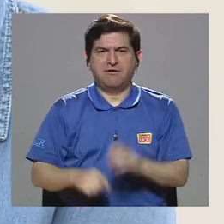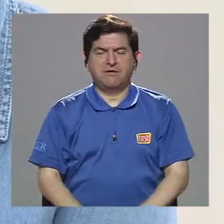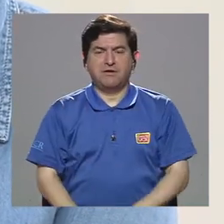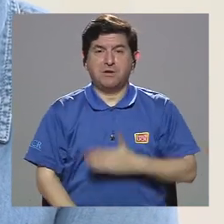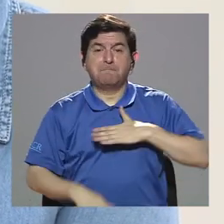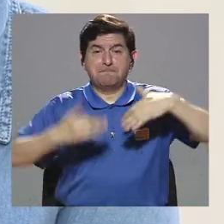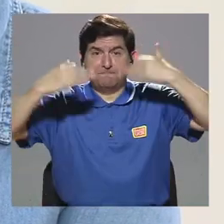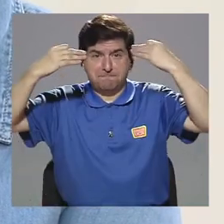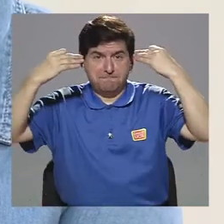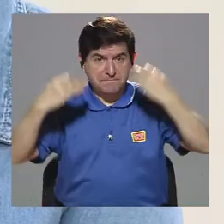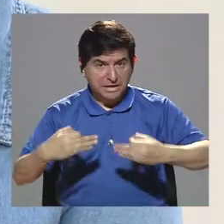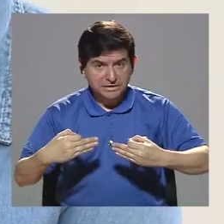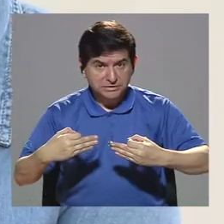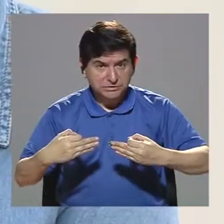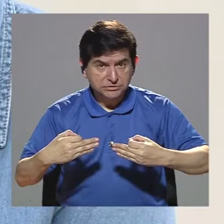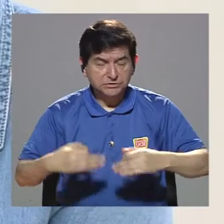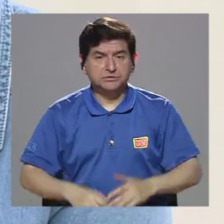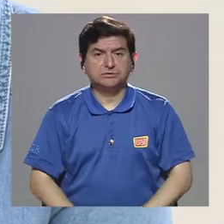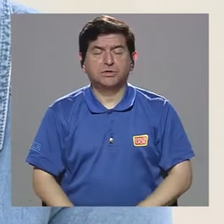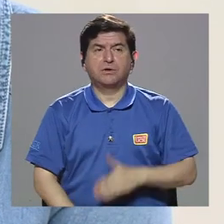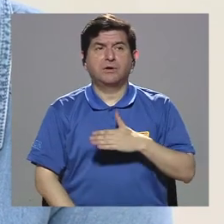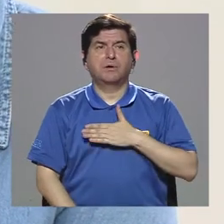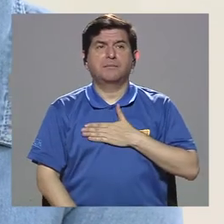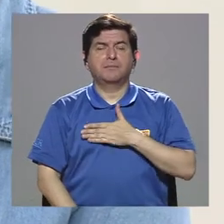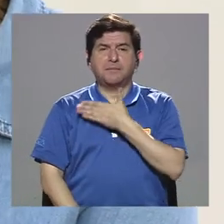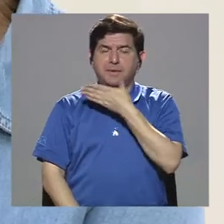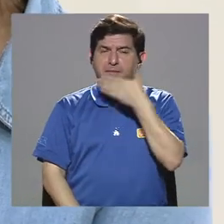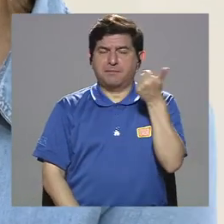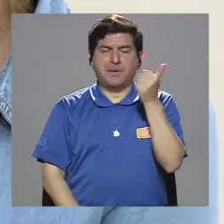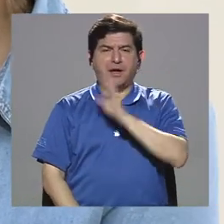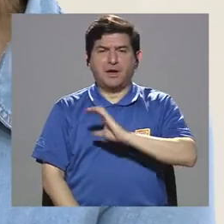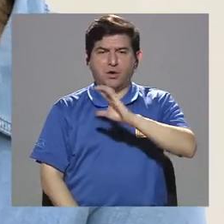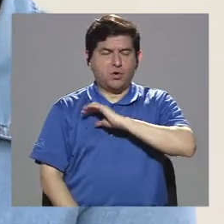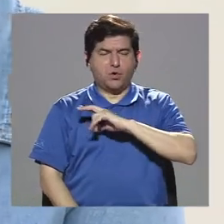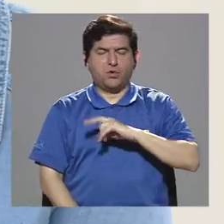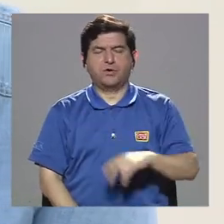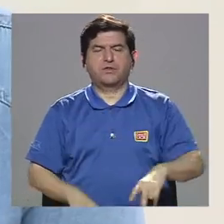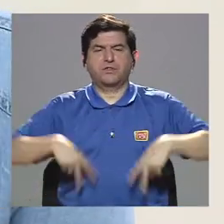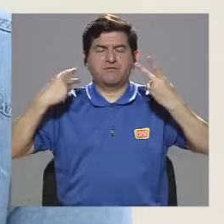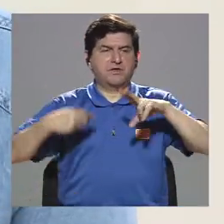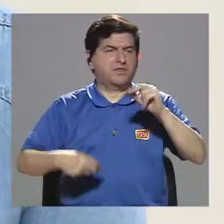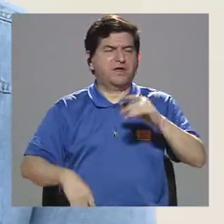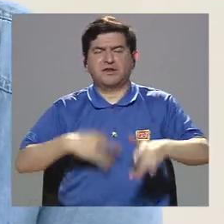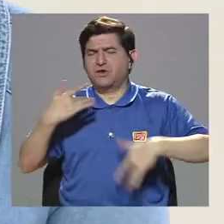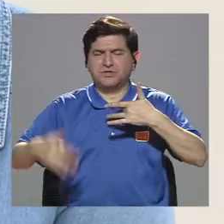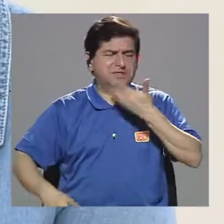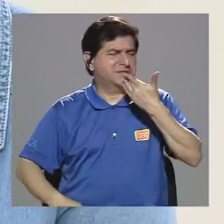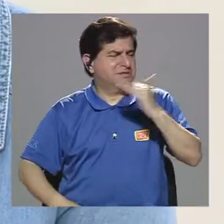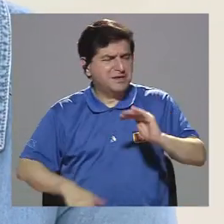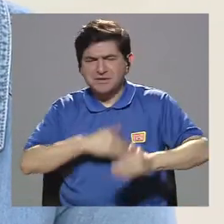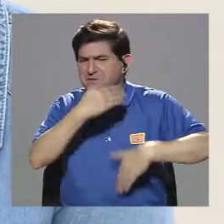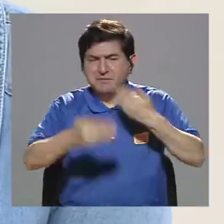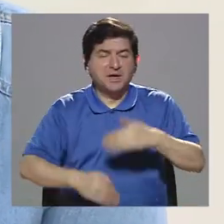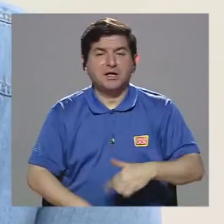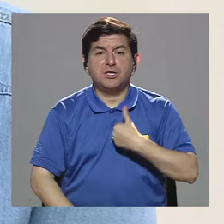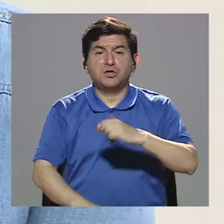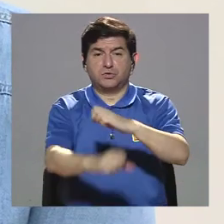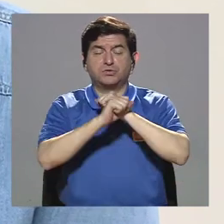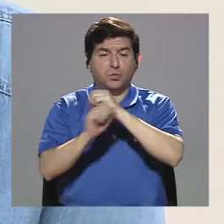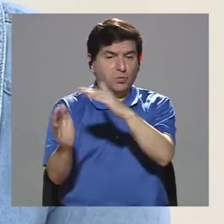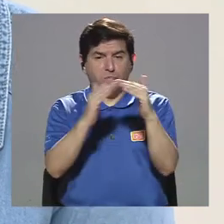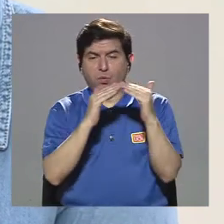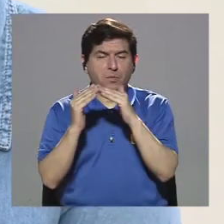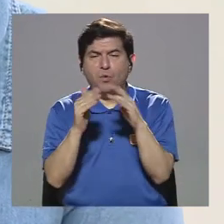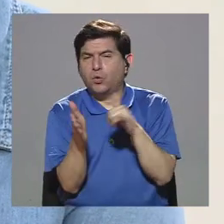decisiones sean en función de mi mejor calidad de vida y no en función de sentirme mal de un proceso y asegurar que aquellas poblaciones